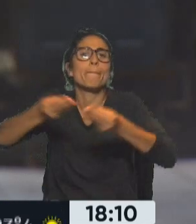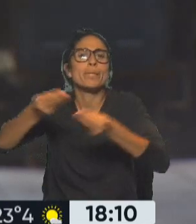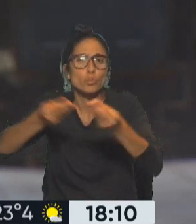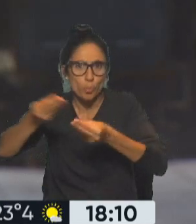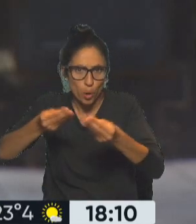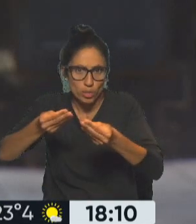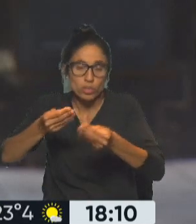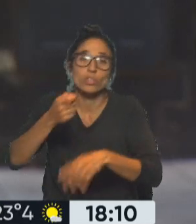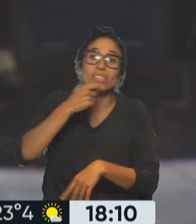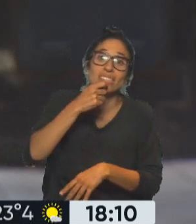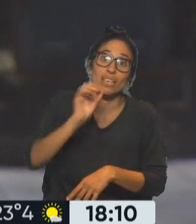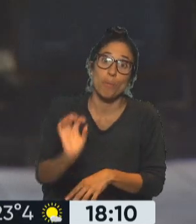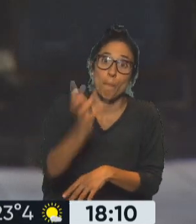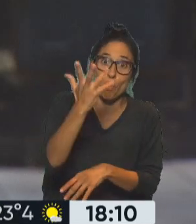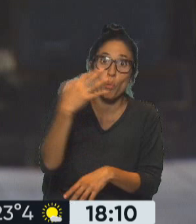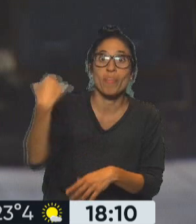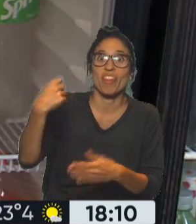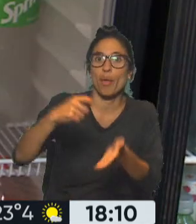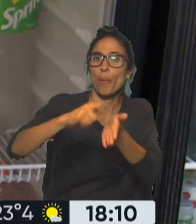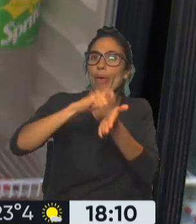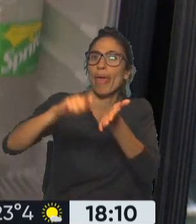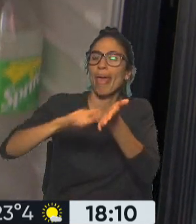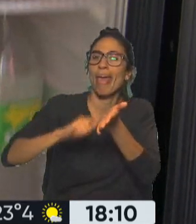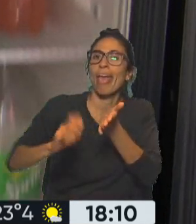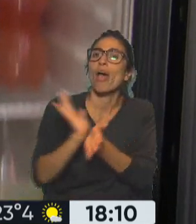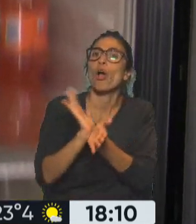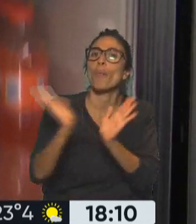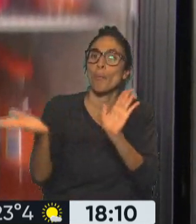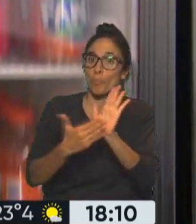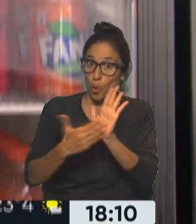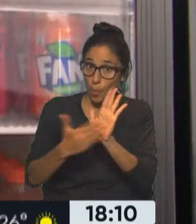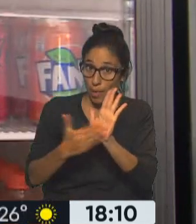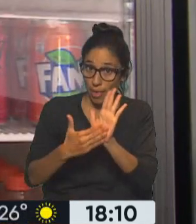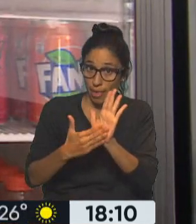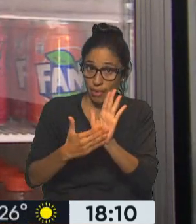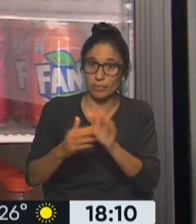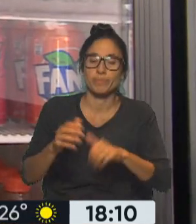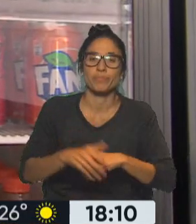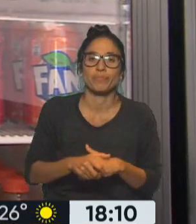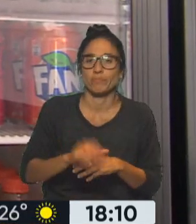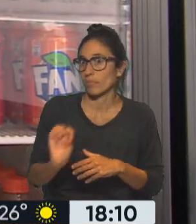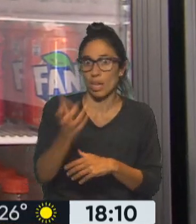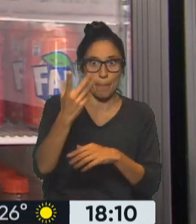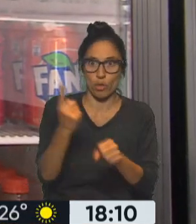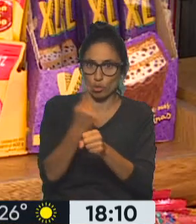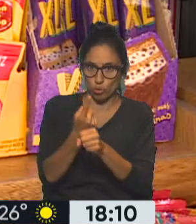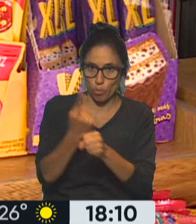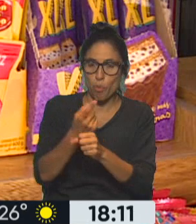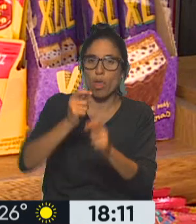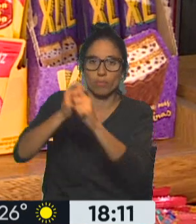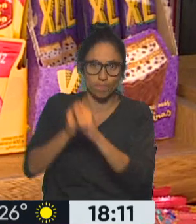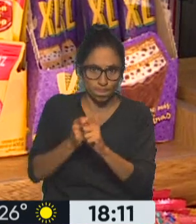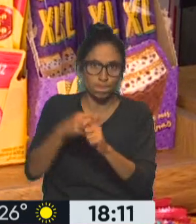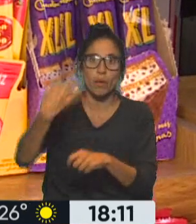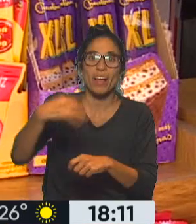que afirmar. Está quemado, no sirve más, entonces es necesario no reparar, sino uno nuevo. Con ese